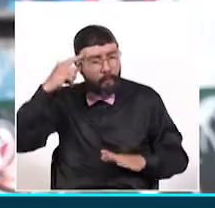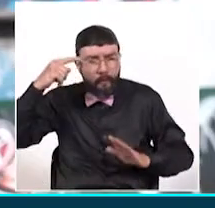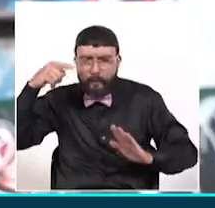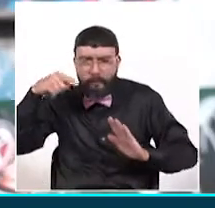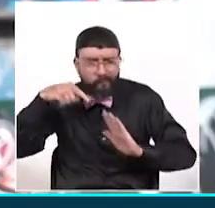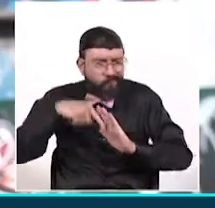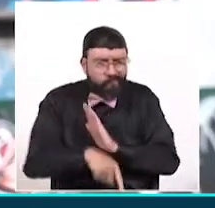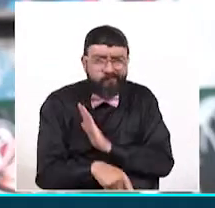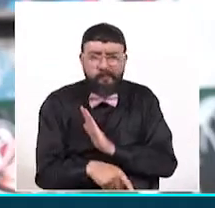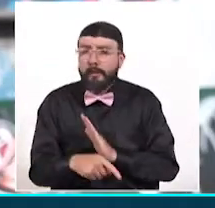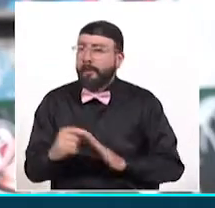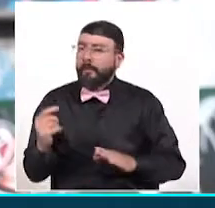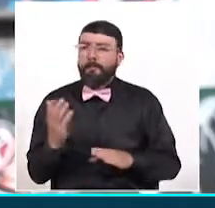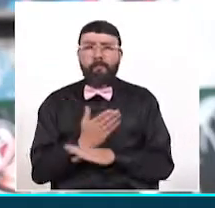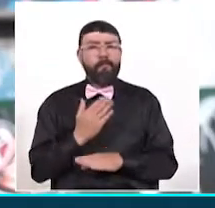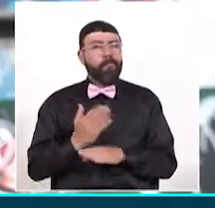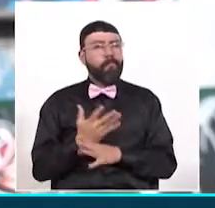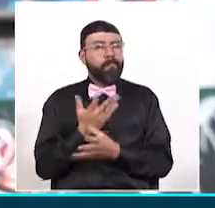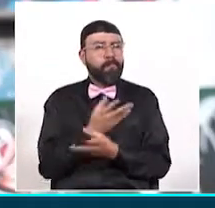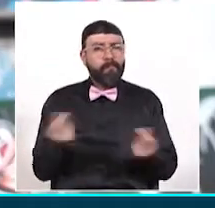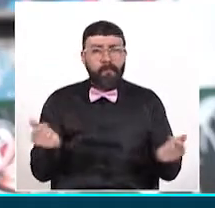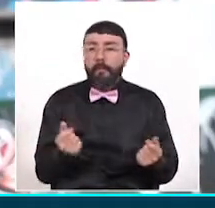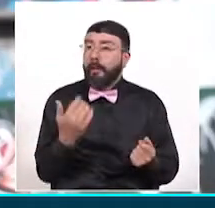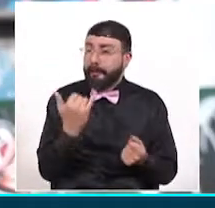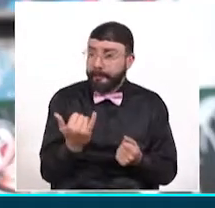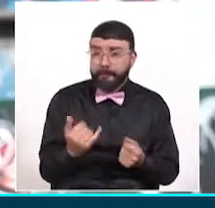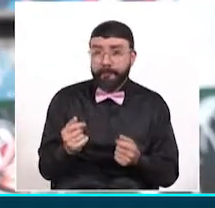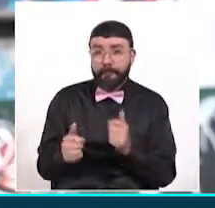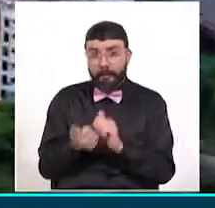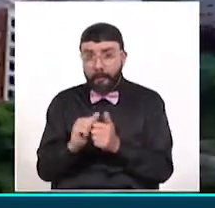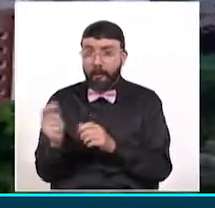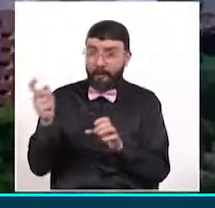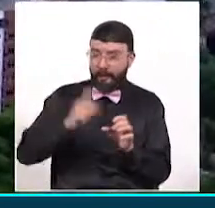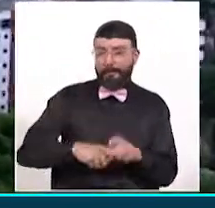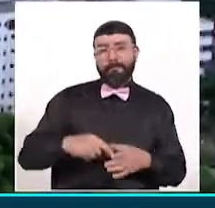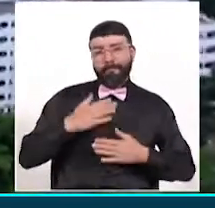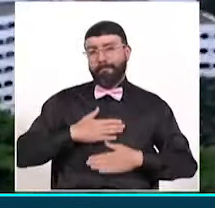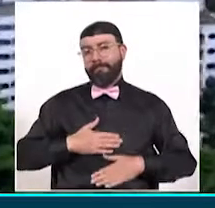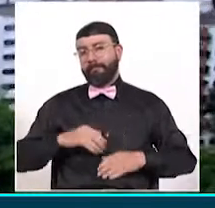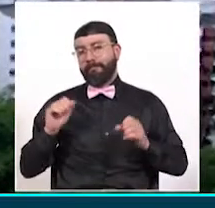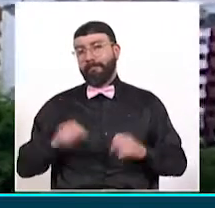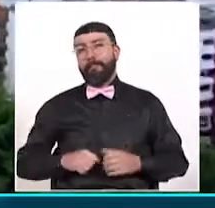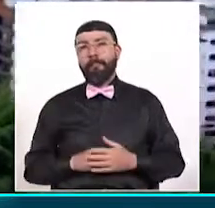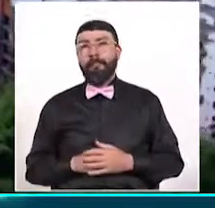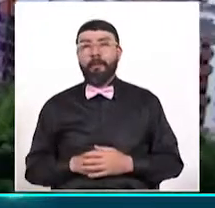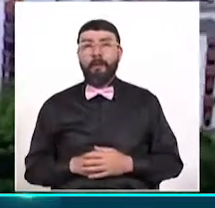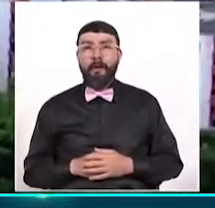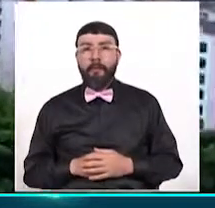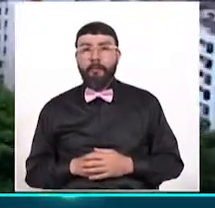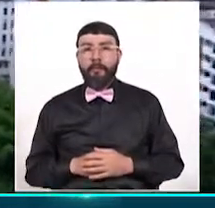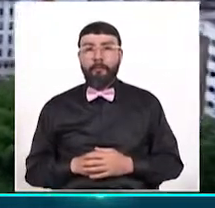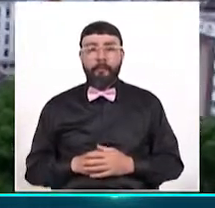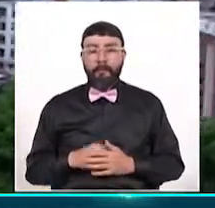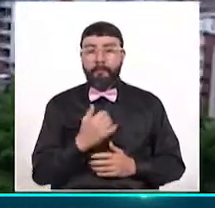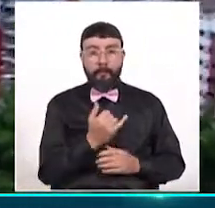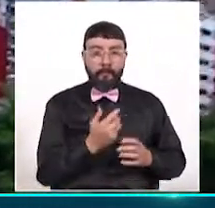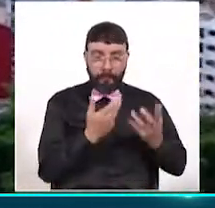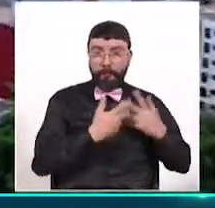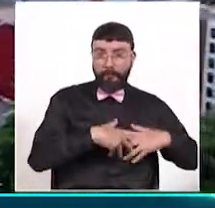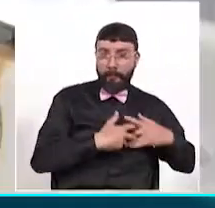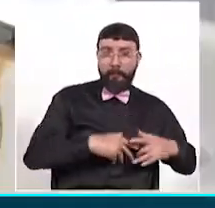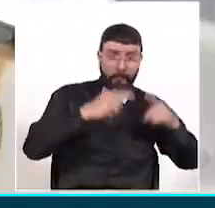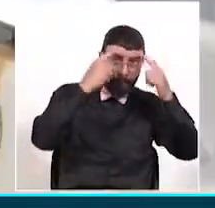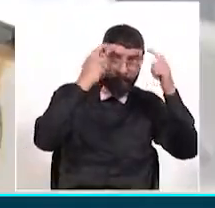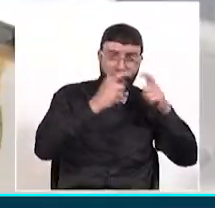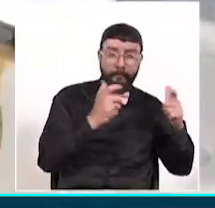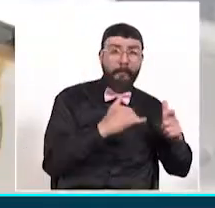supuesto la tranquilidad y las condiciones mínimas a estos deportistas que utilizan el escenario. Dentro de las acciones primarias, desde Empresas Públicas de Armenia,